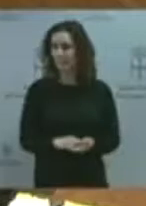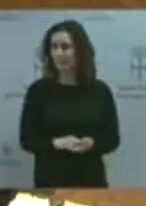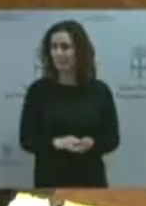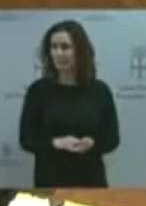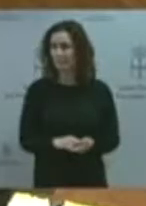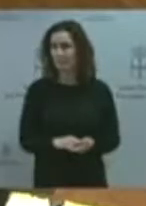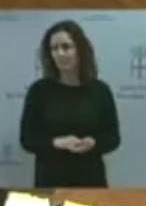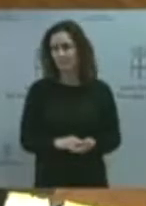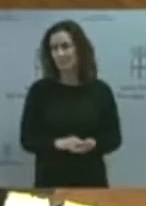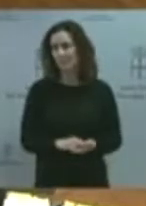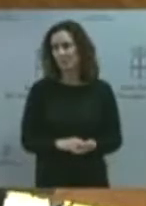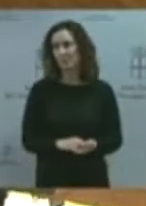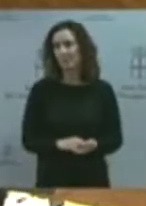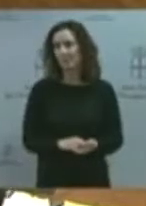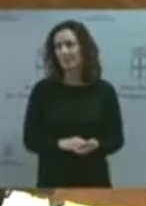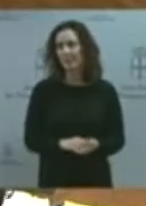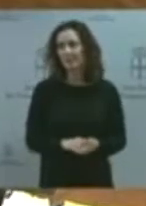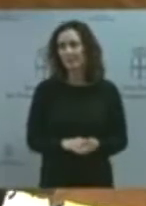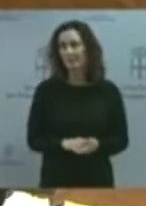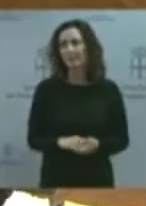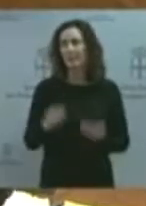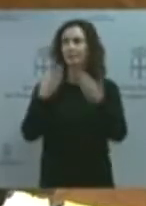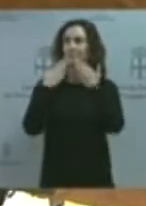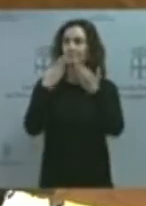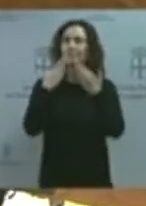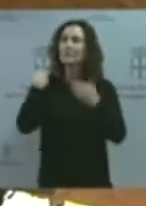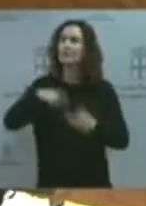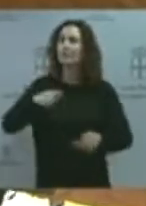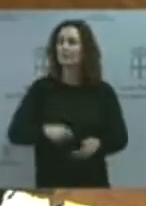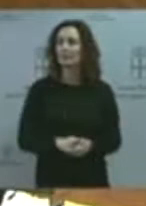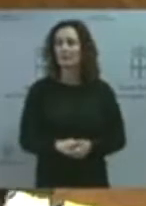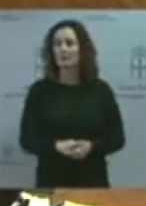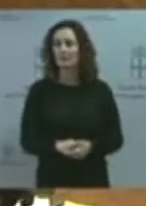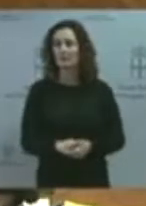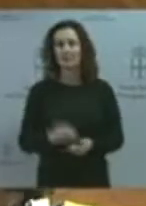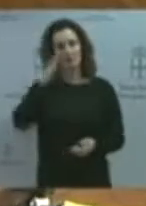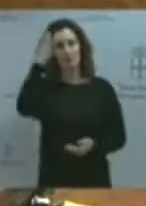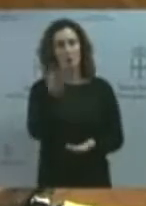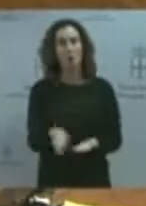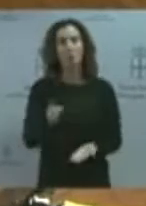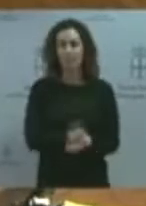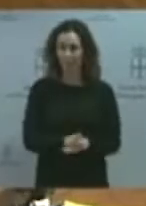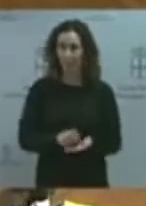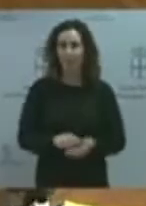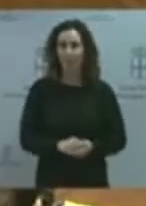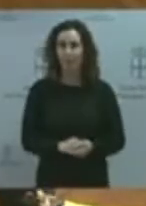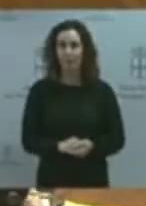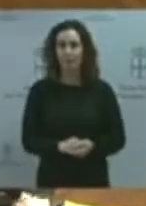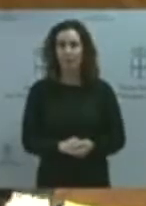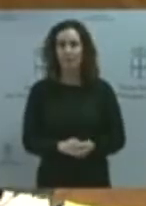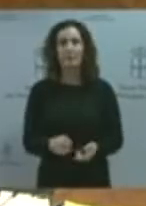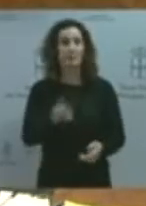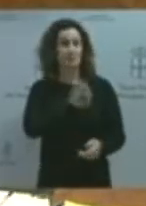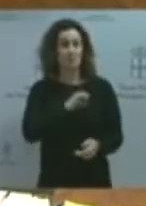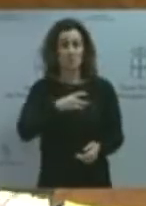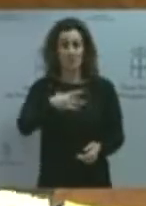Muchas gracias, presidente. Les saludo nuevamente, señorías. Señor Blanco, la proposición no de ley que ustedes presentan